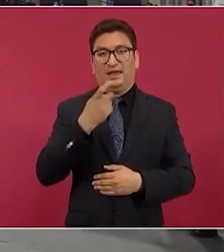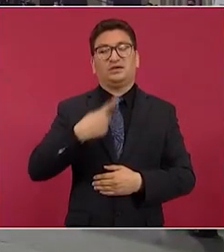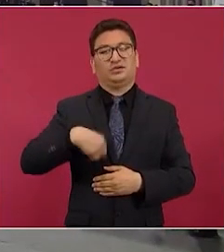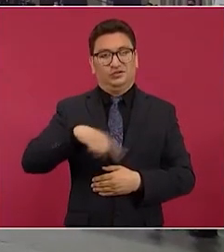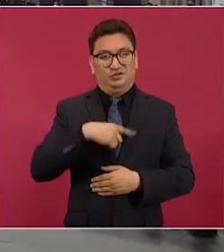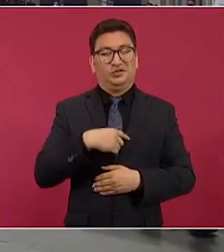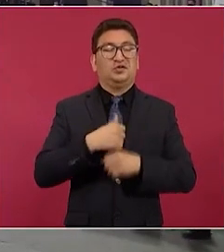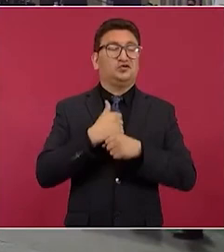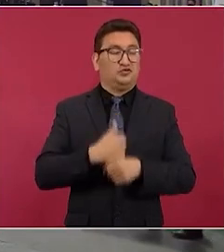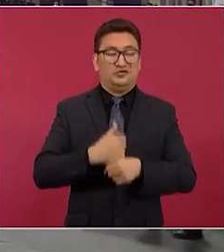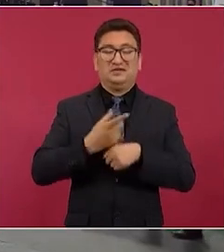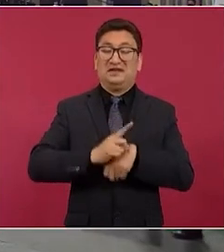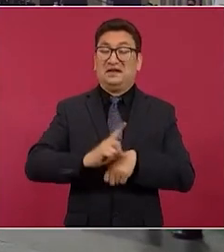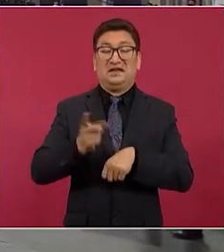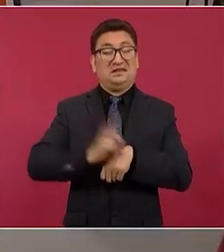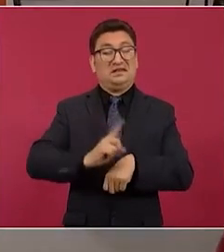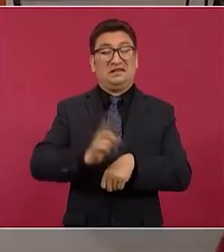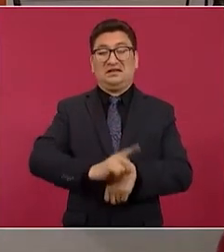diario